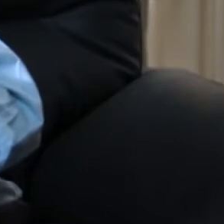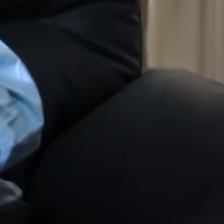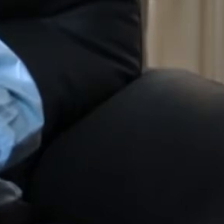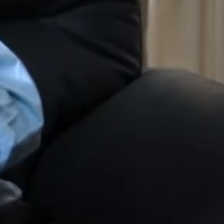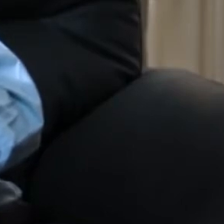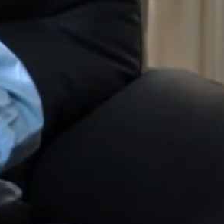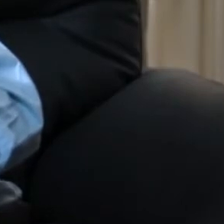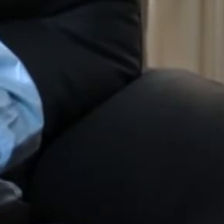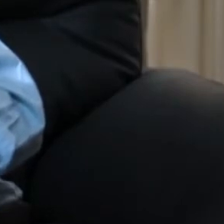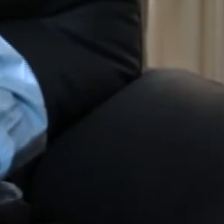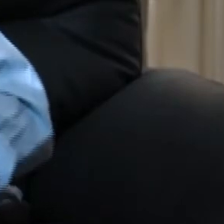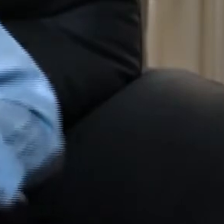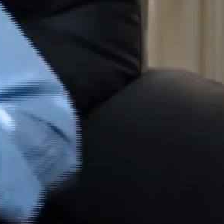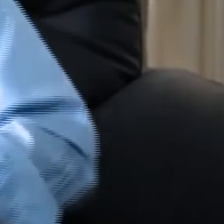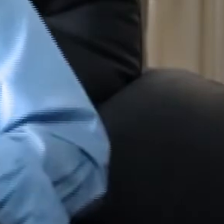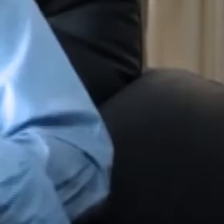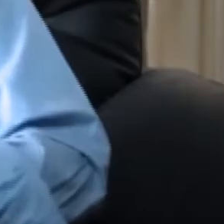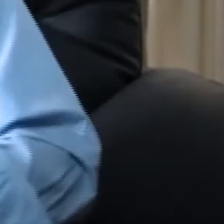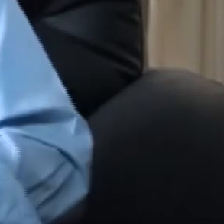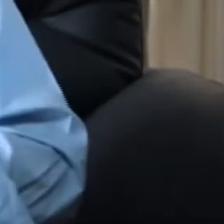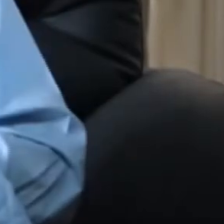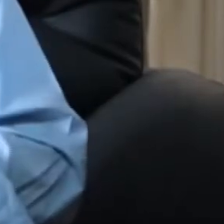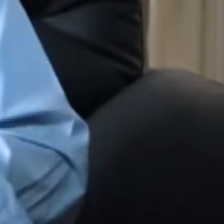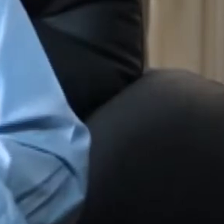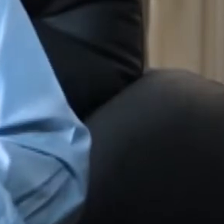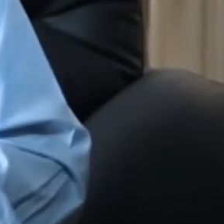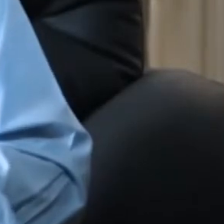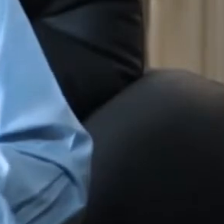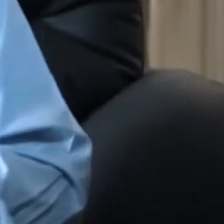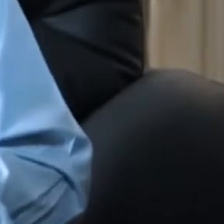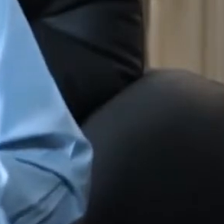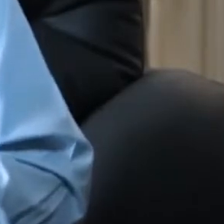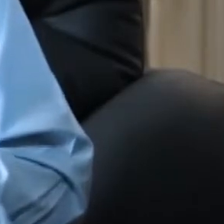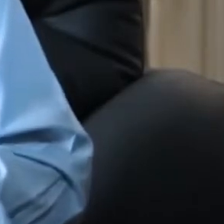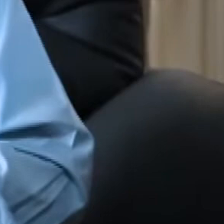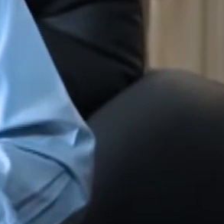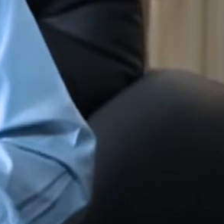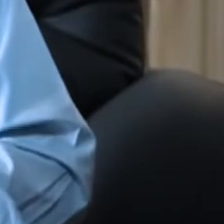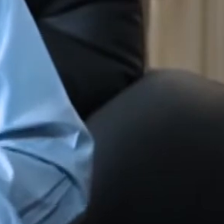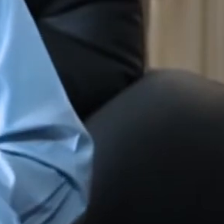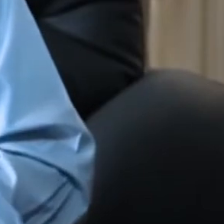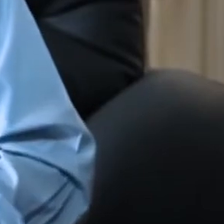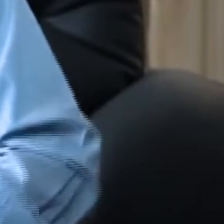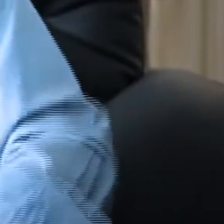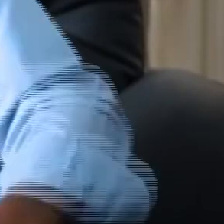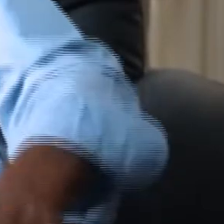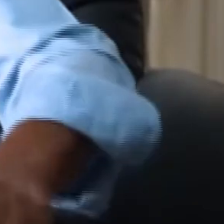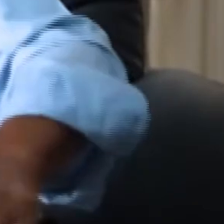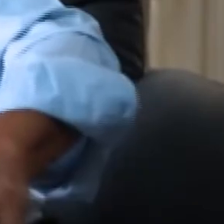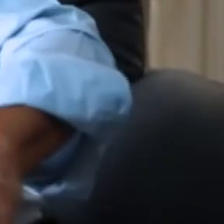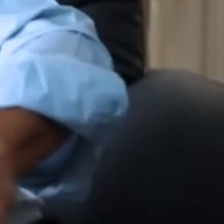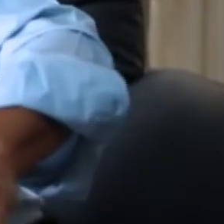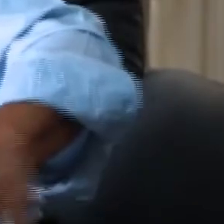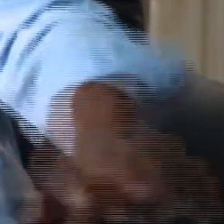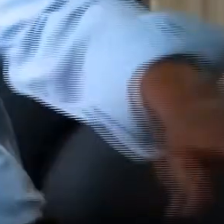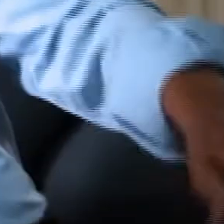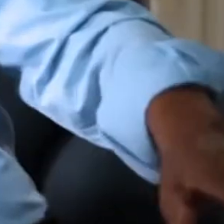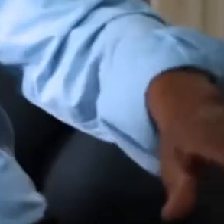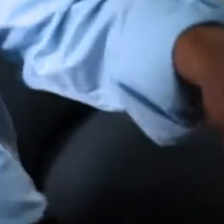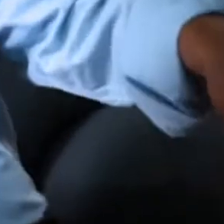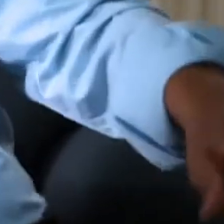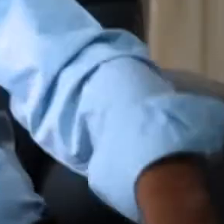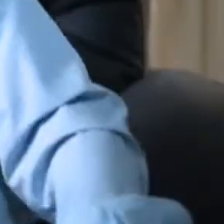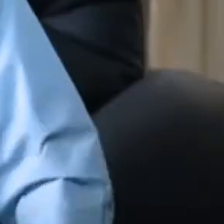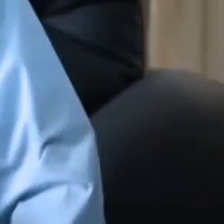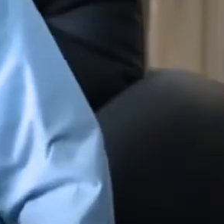es una vida. O sea, no es vida. Y no es bonito ver caer su familia,